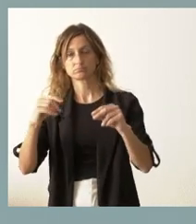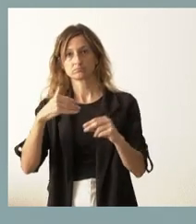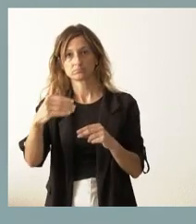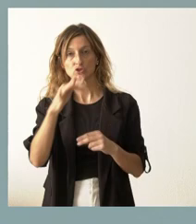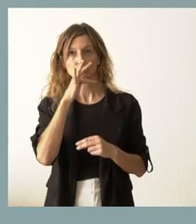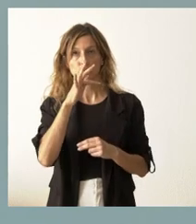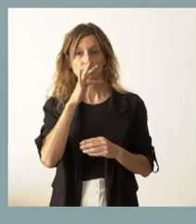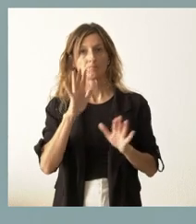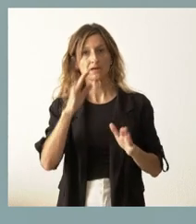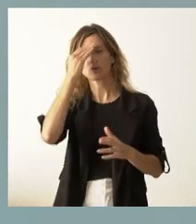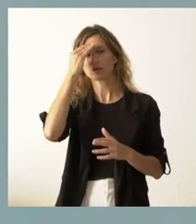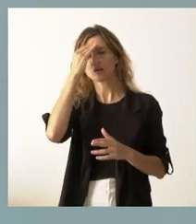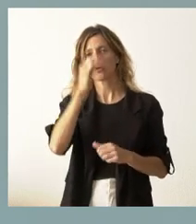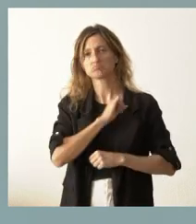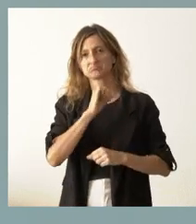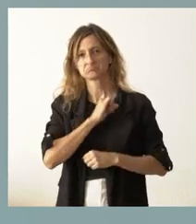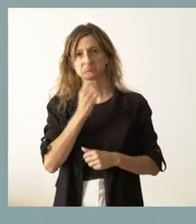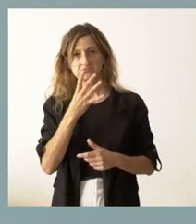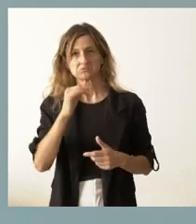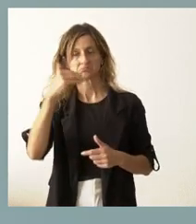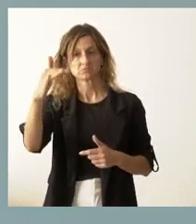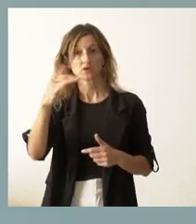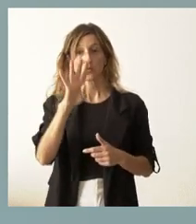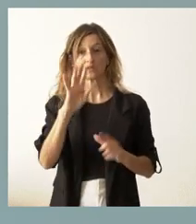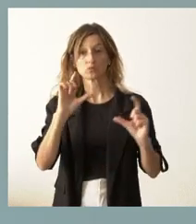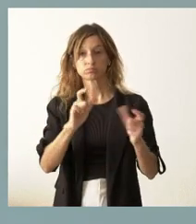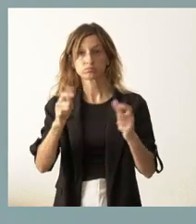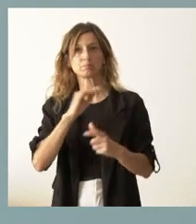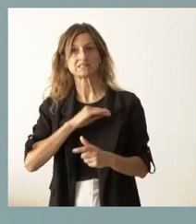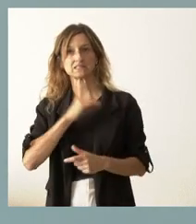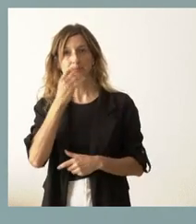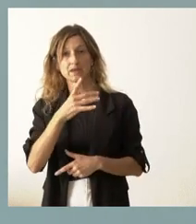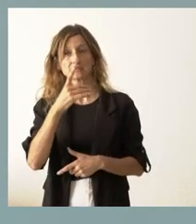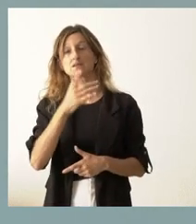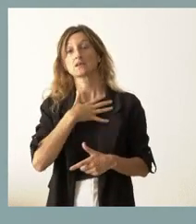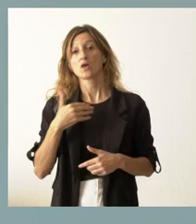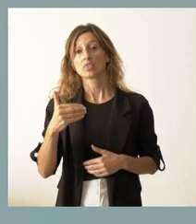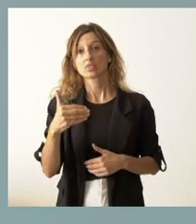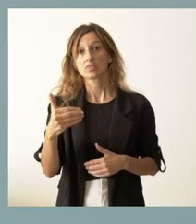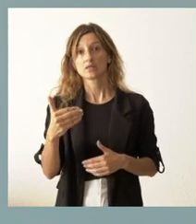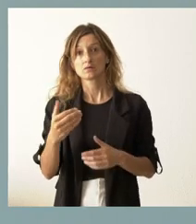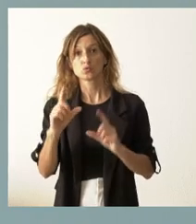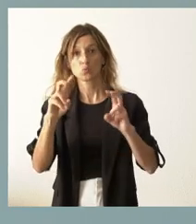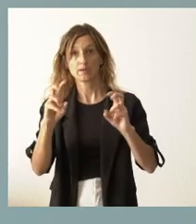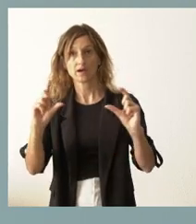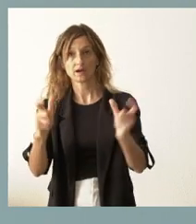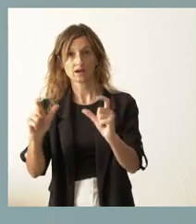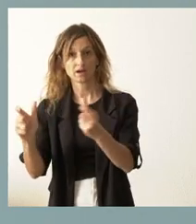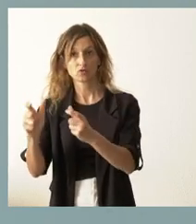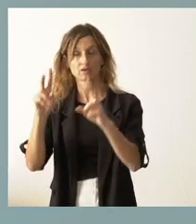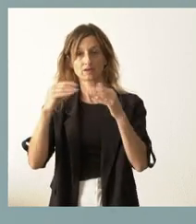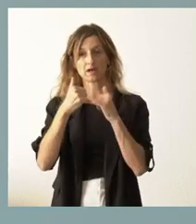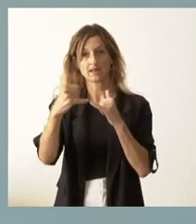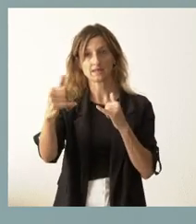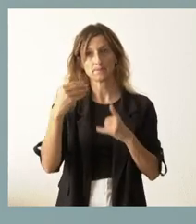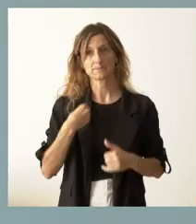pero yo creo que hay unas buenas expectativas. Las cuatro reuniones primeras han ido bastante bien y va a haber con carácter inmediato alguna más en esa misma dirección